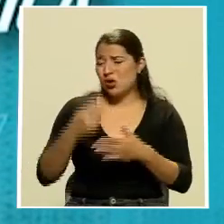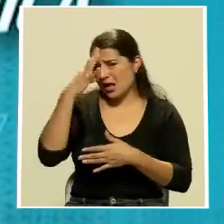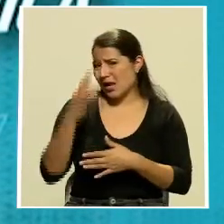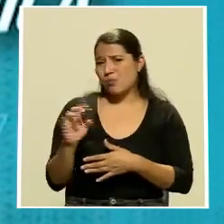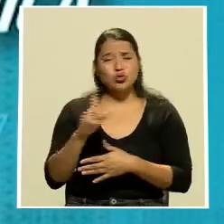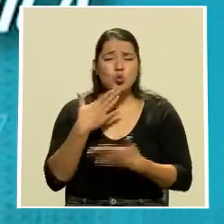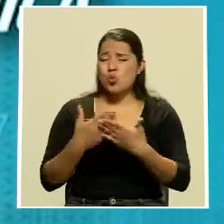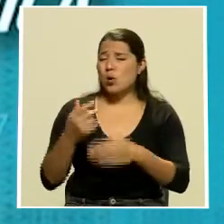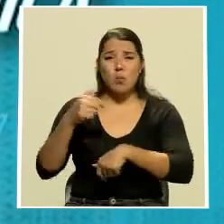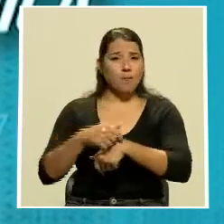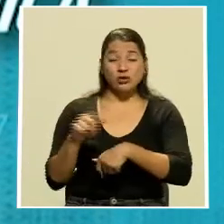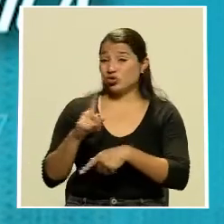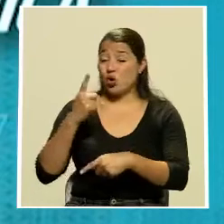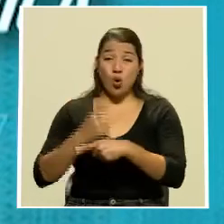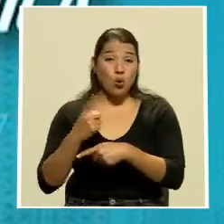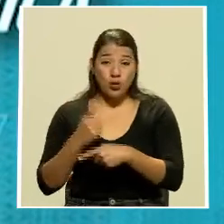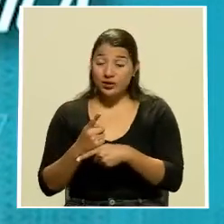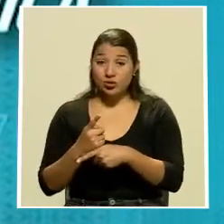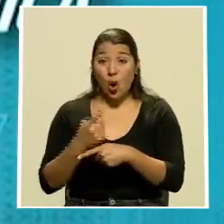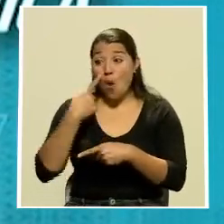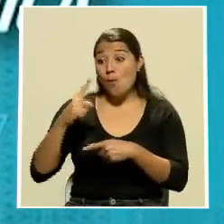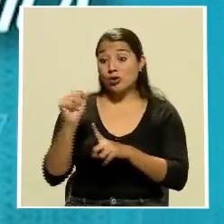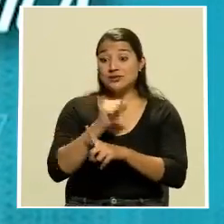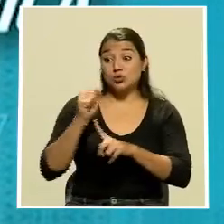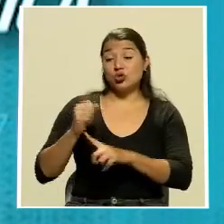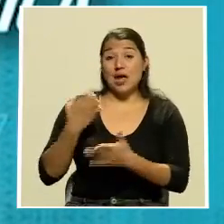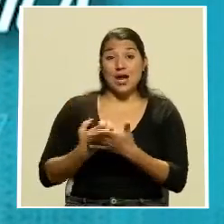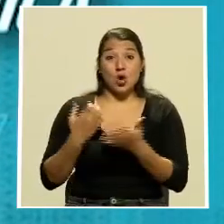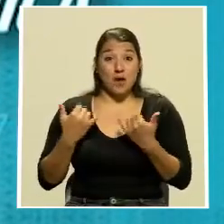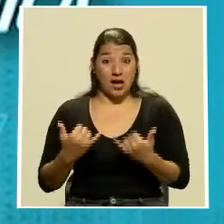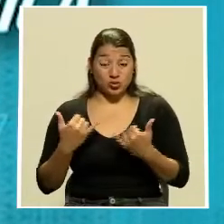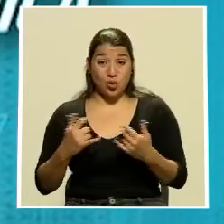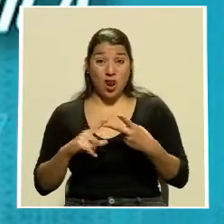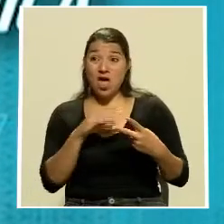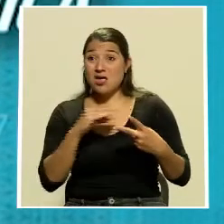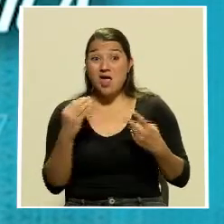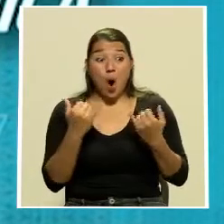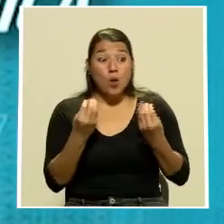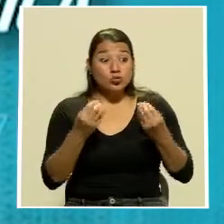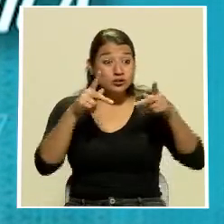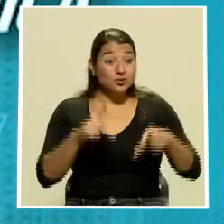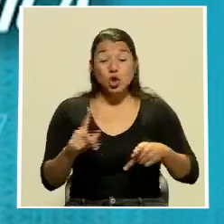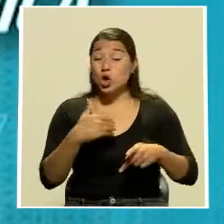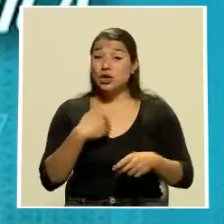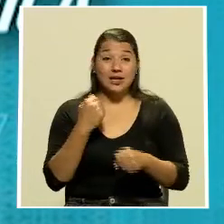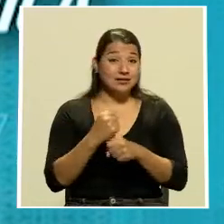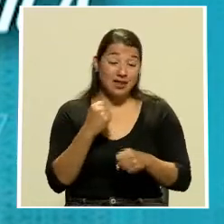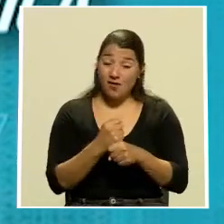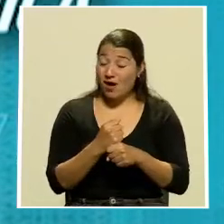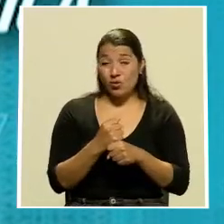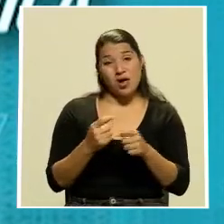e inconveniente que ante la situación económica actual y los altos niveles de desempleo que atraviesa el país se